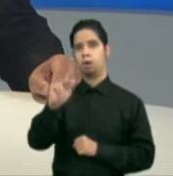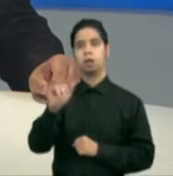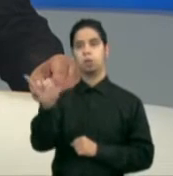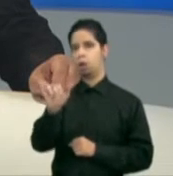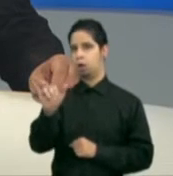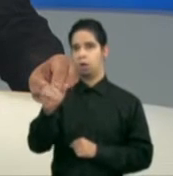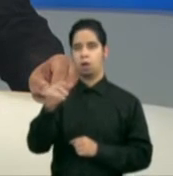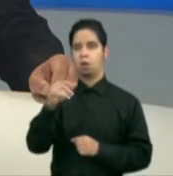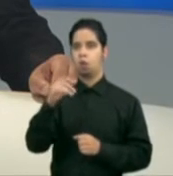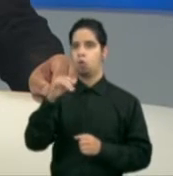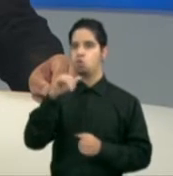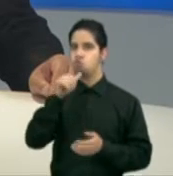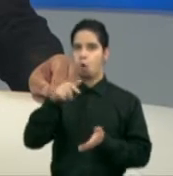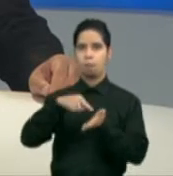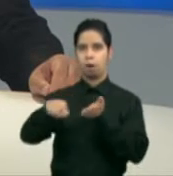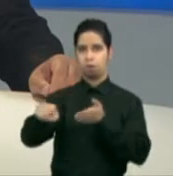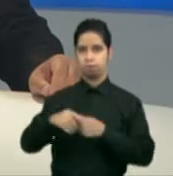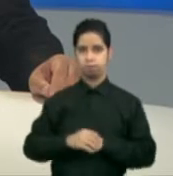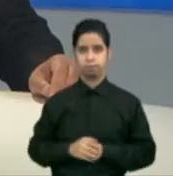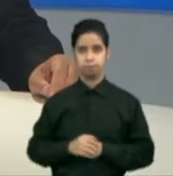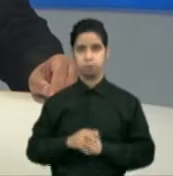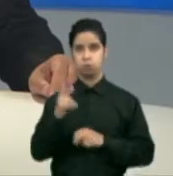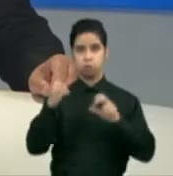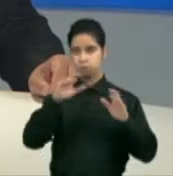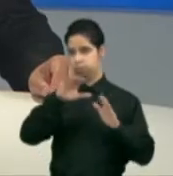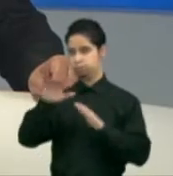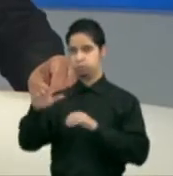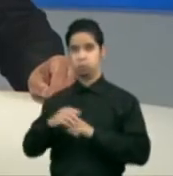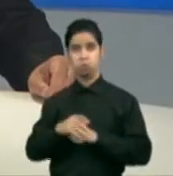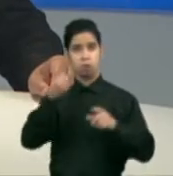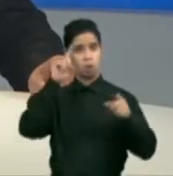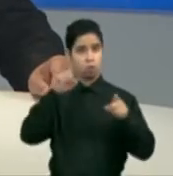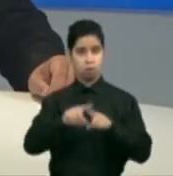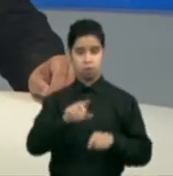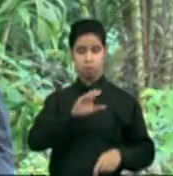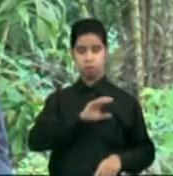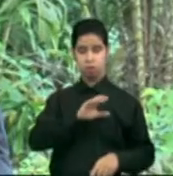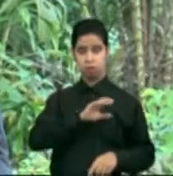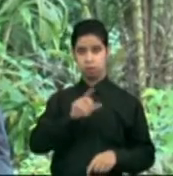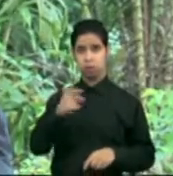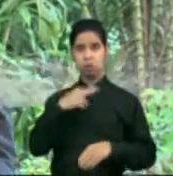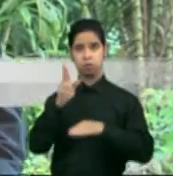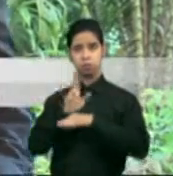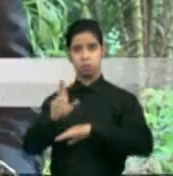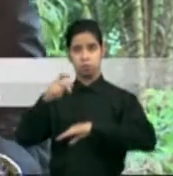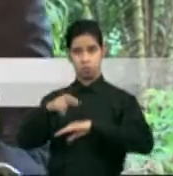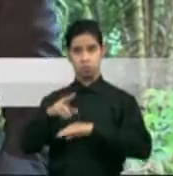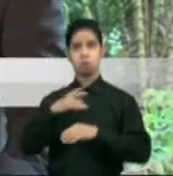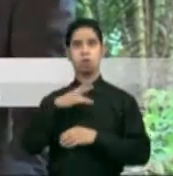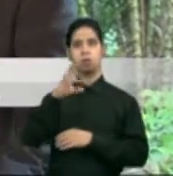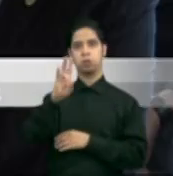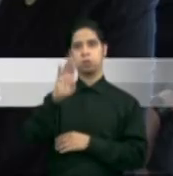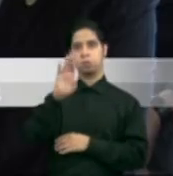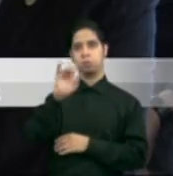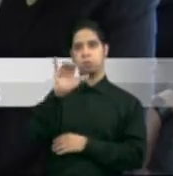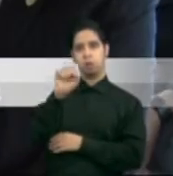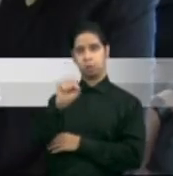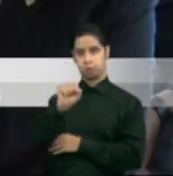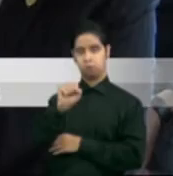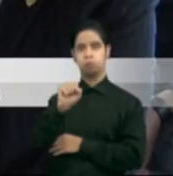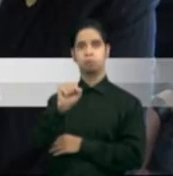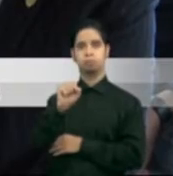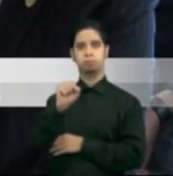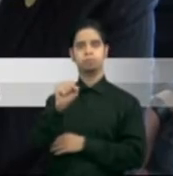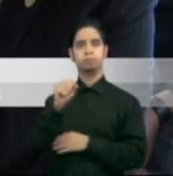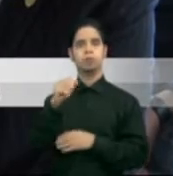como aparte de un acuerdo de colaboración entre la policía y la Universidad de Puerto Rico, se entregaron siete becas universitarias a estudiantes e hijos de policías